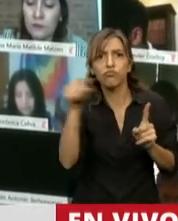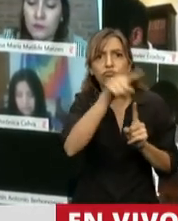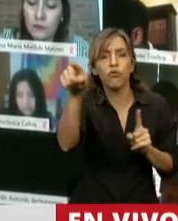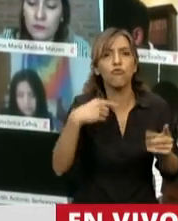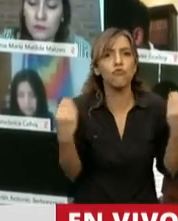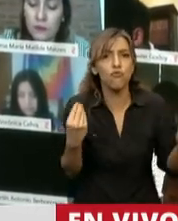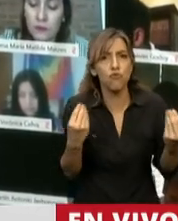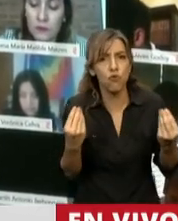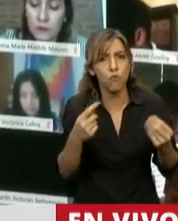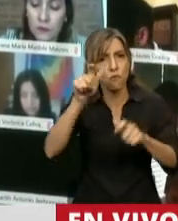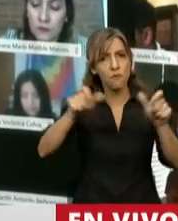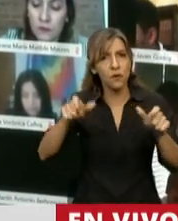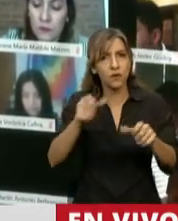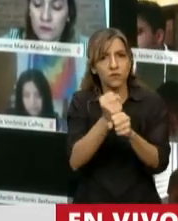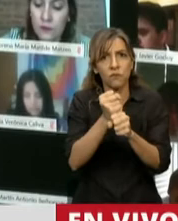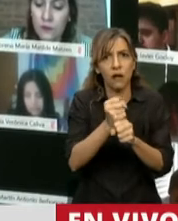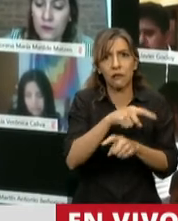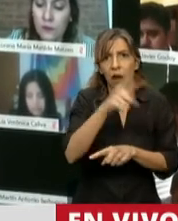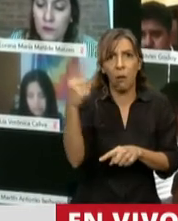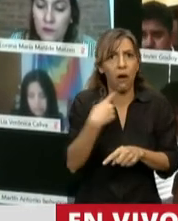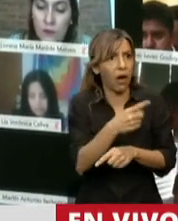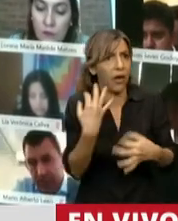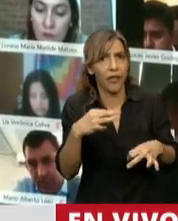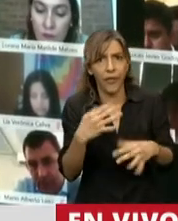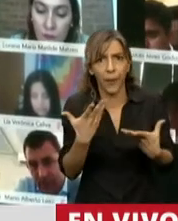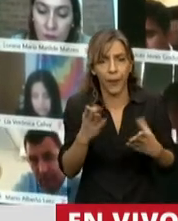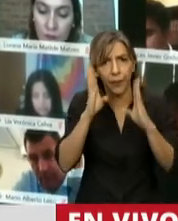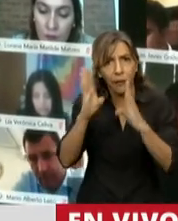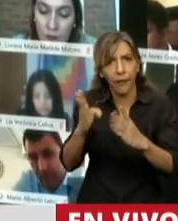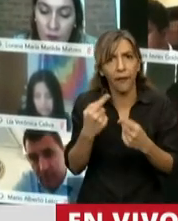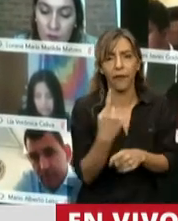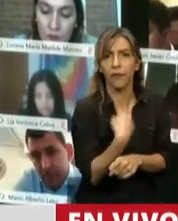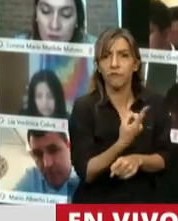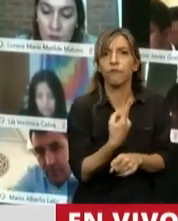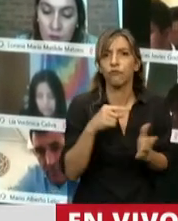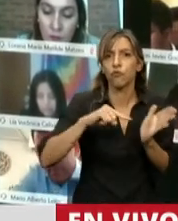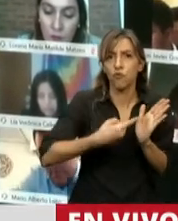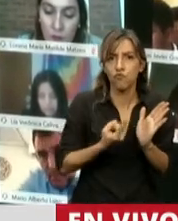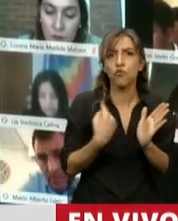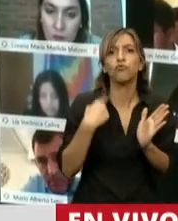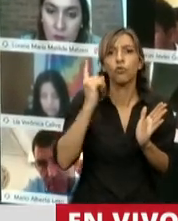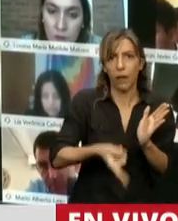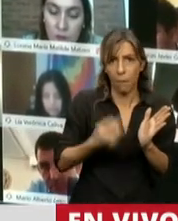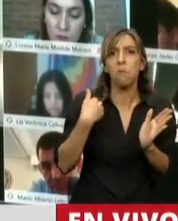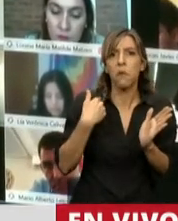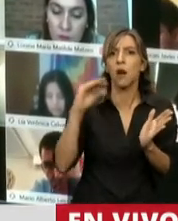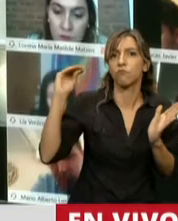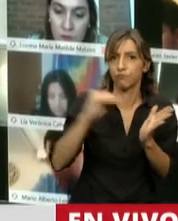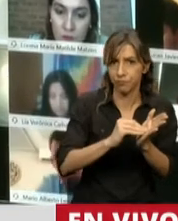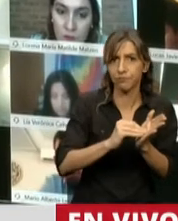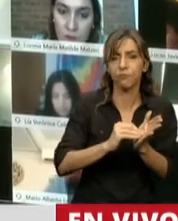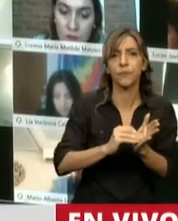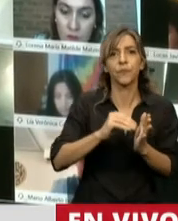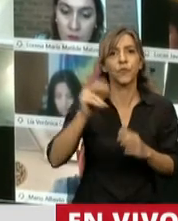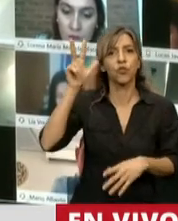trabajadores necesitan tener una asistencia. Bueno, ese punto nosotros celebramos que haya sido incorporado. 83